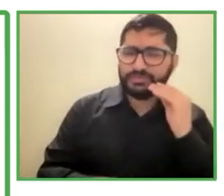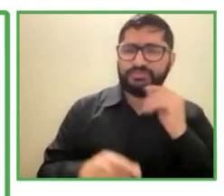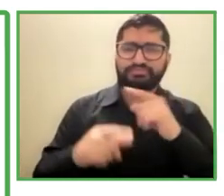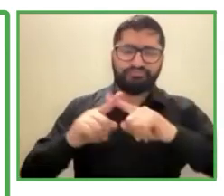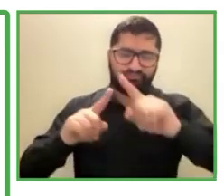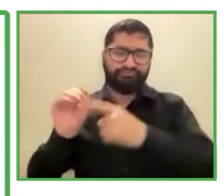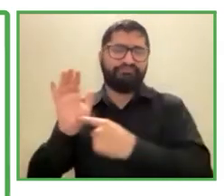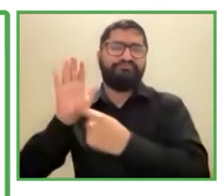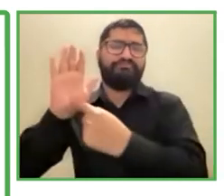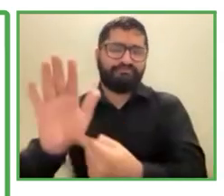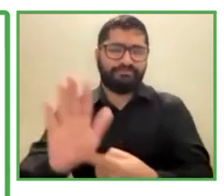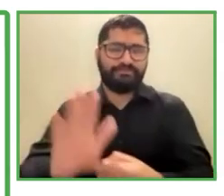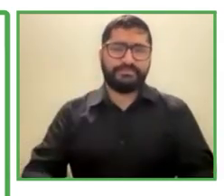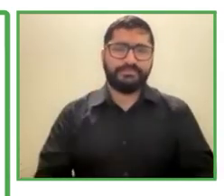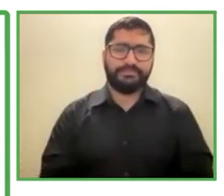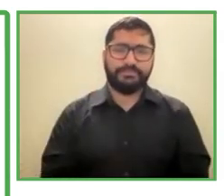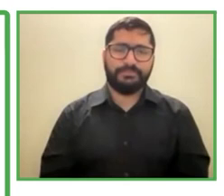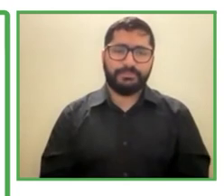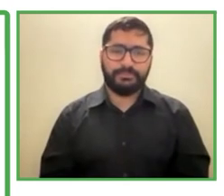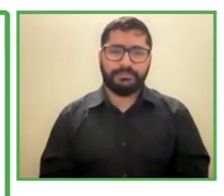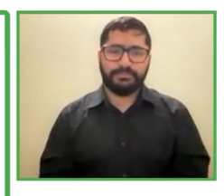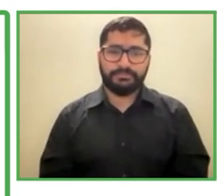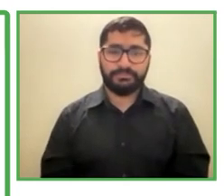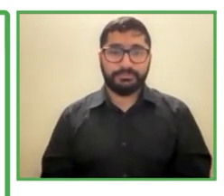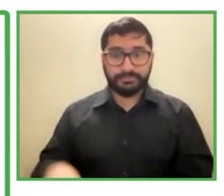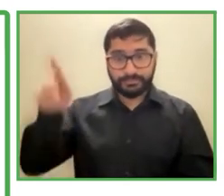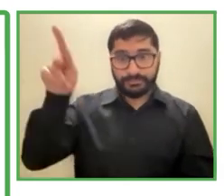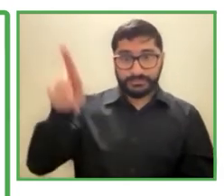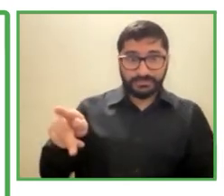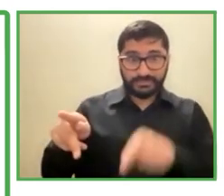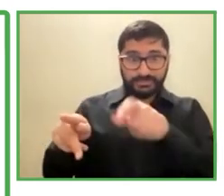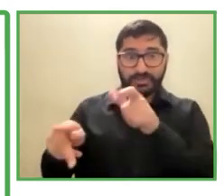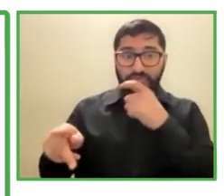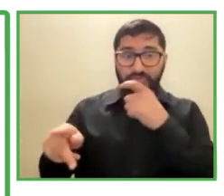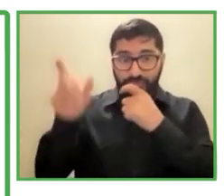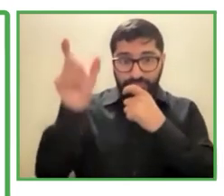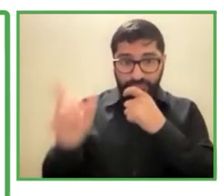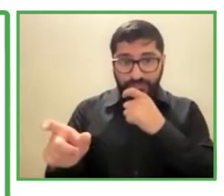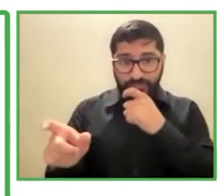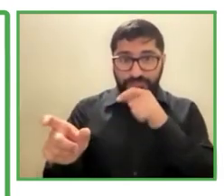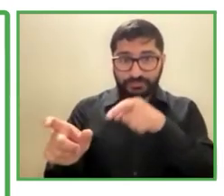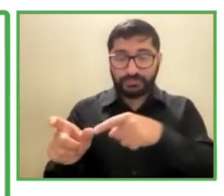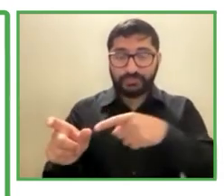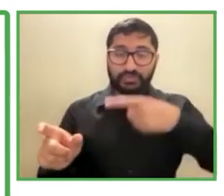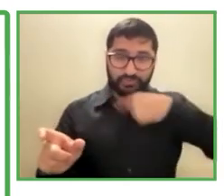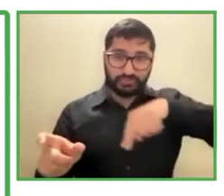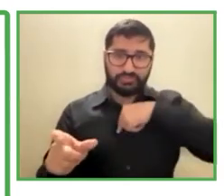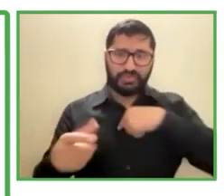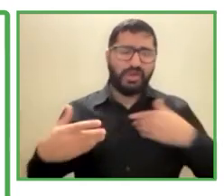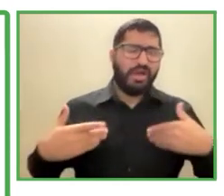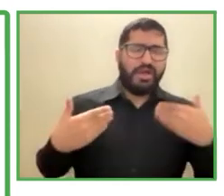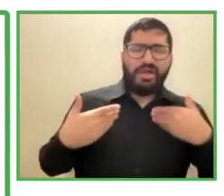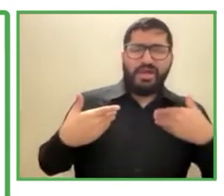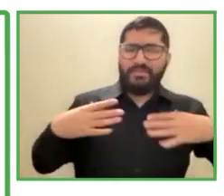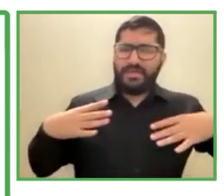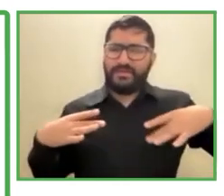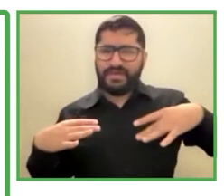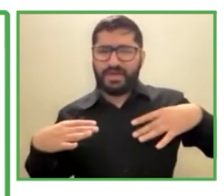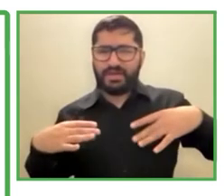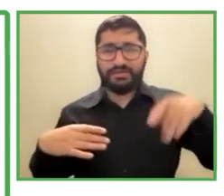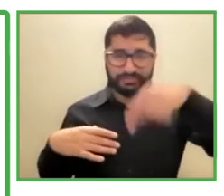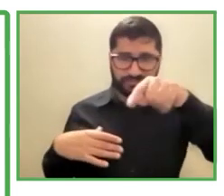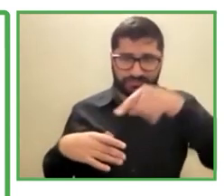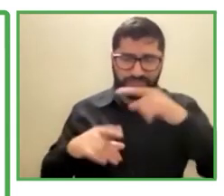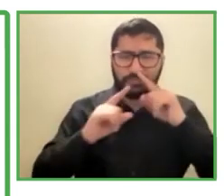a la persona que está en la imagen y estamos felices y si tienen alguna pregunta o están interesados van a cooperar con nosotros